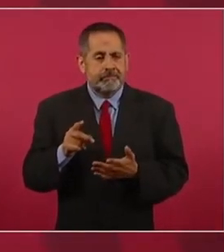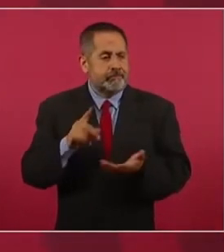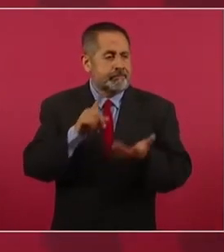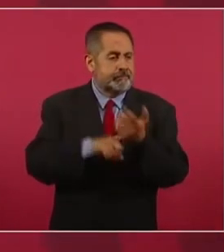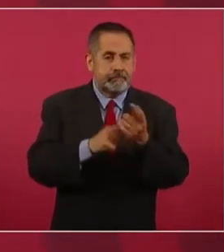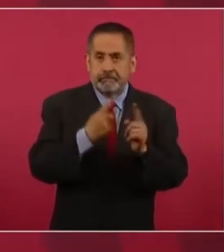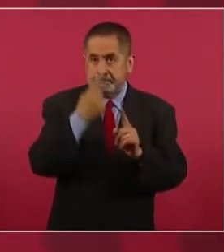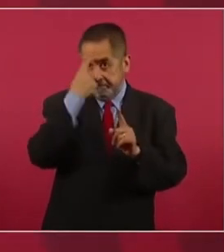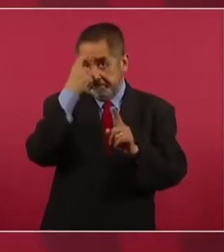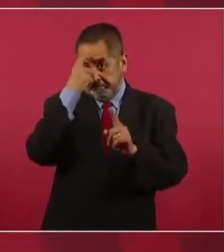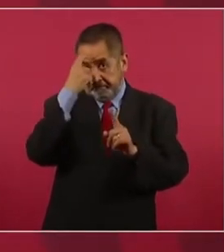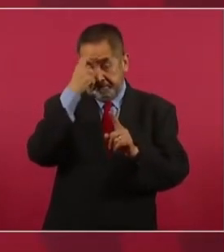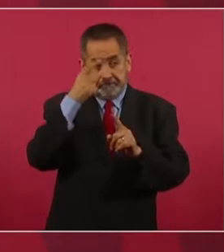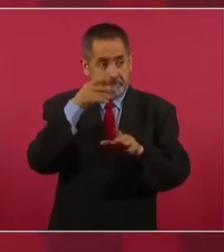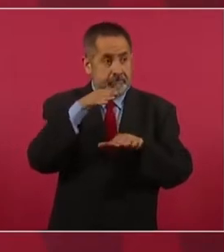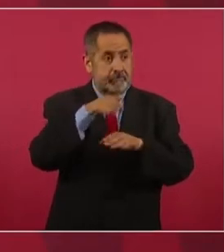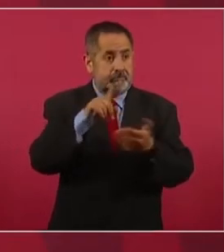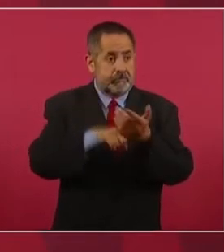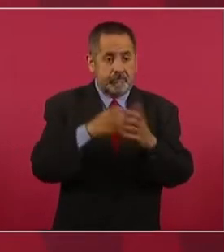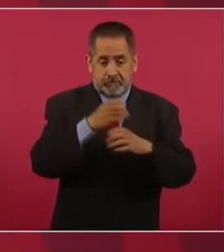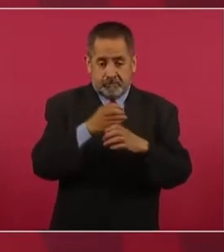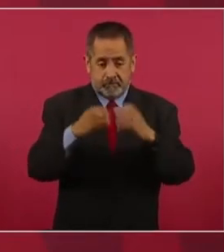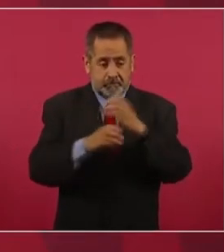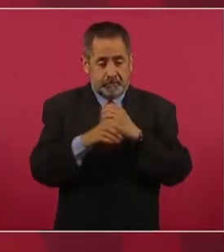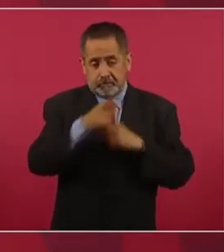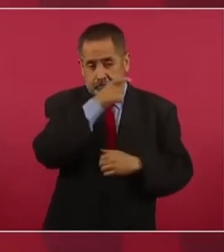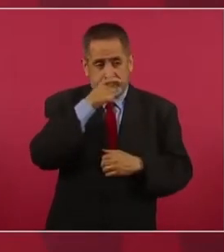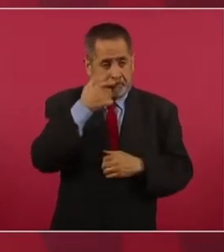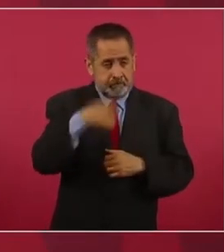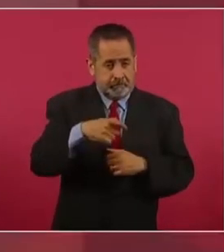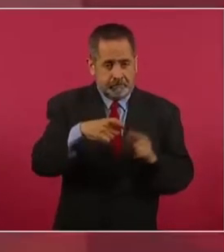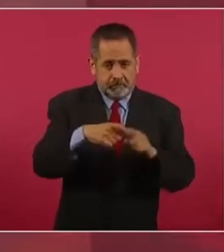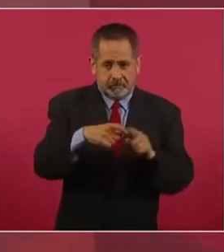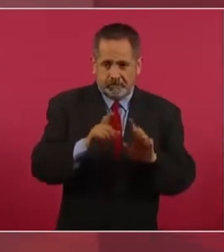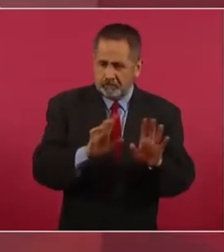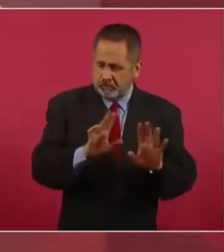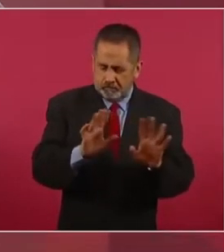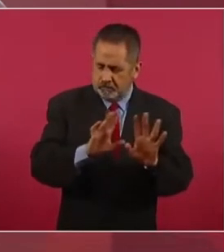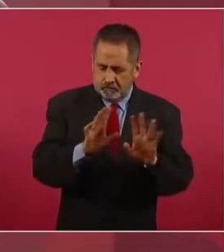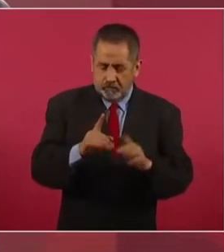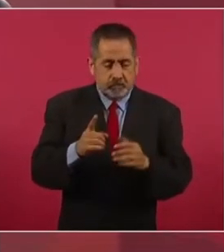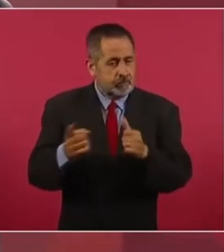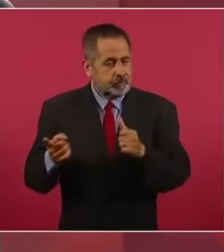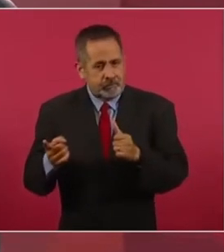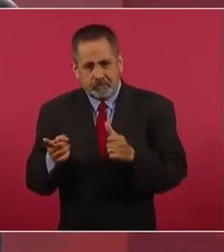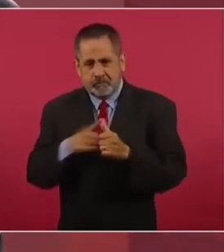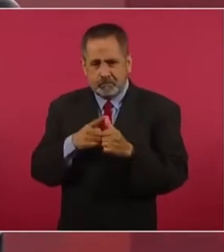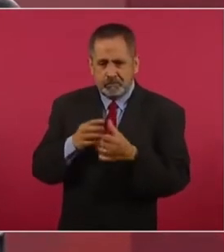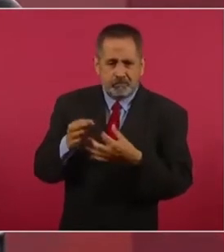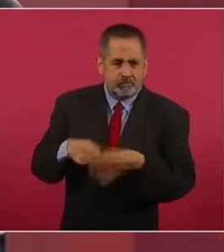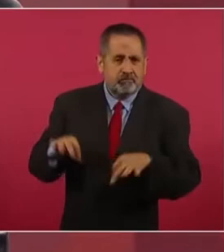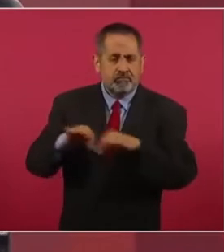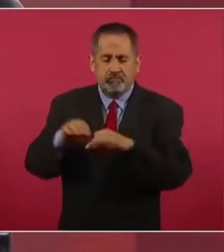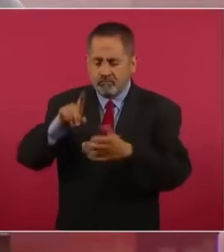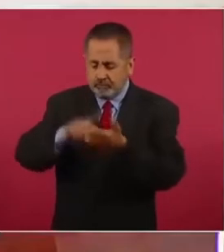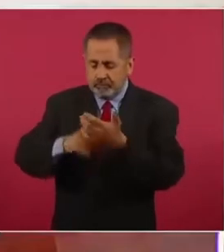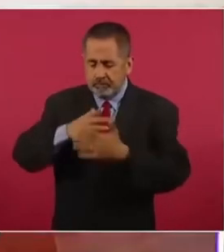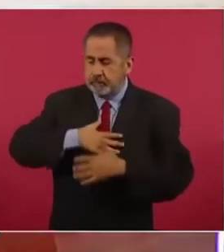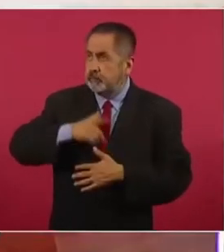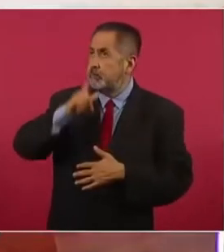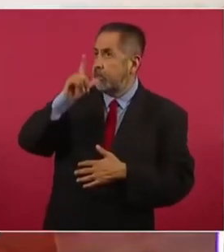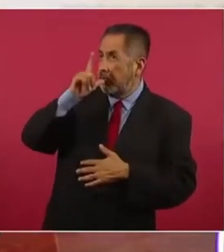material, sino que es importantísimo el bienestar del alma,